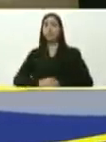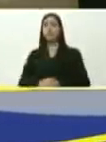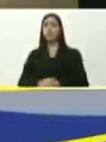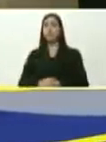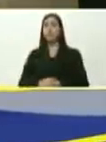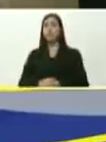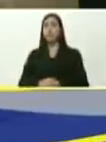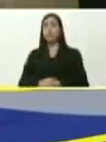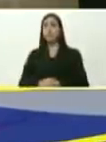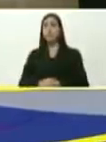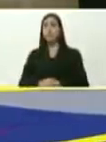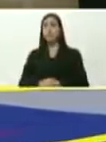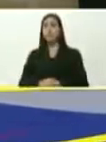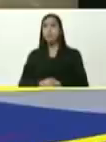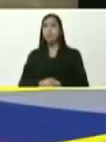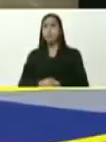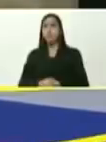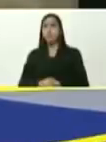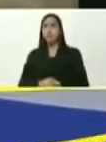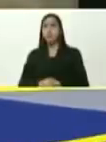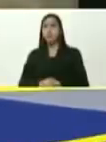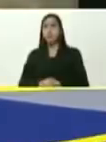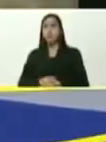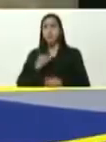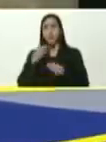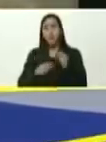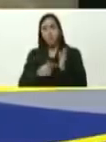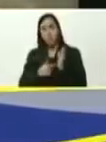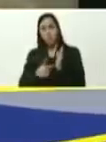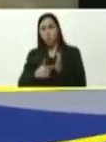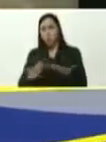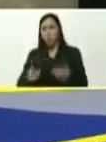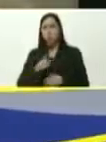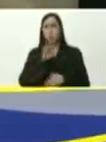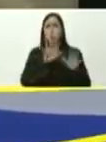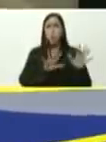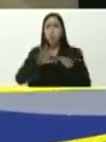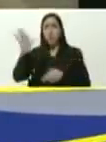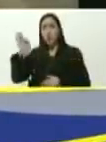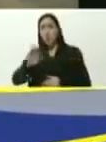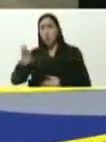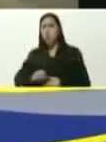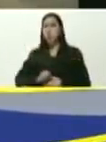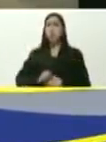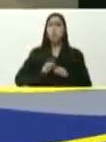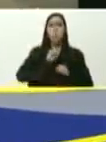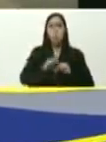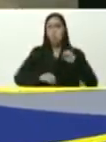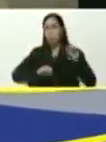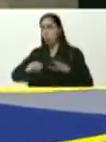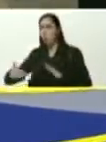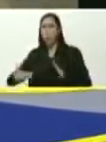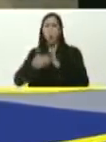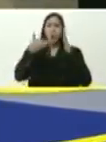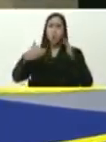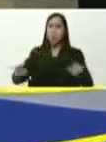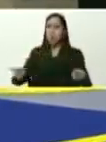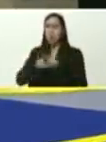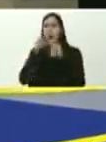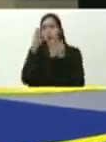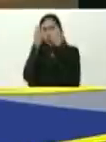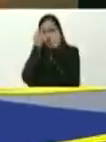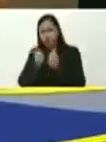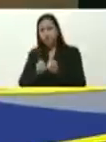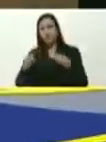llevaron, del 100%, de producción, de gas, nos llevaron, al 10%, con bombas, ataques terroristas, de